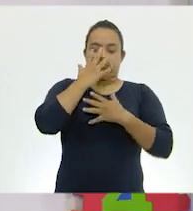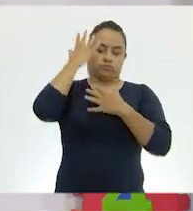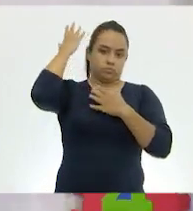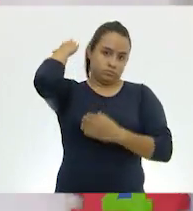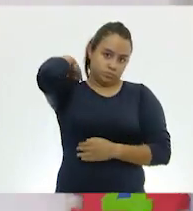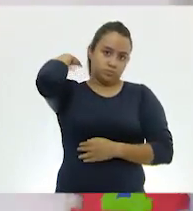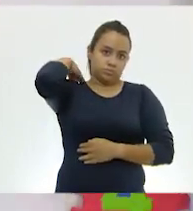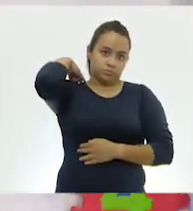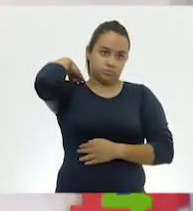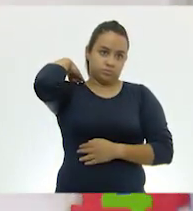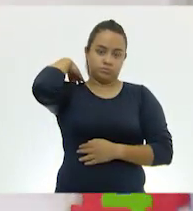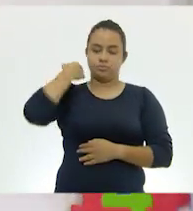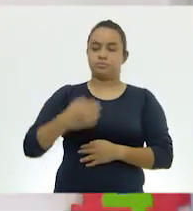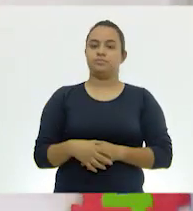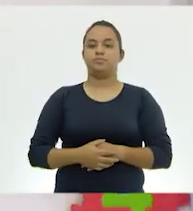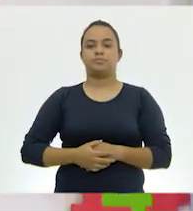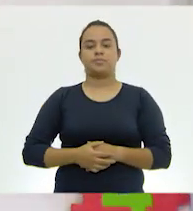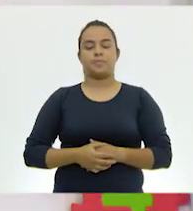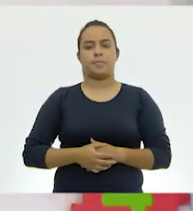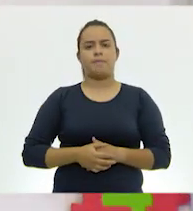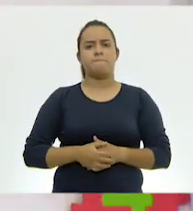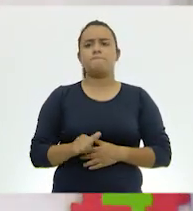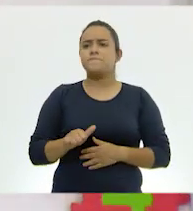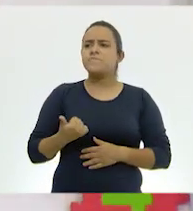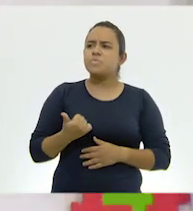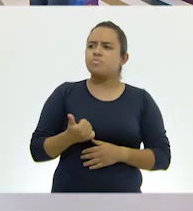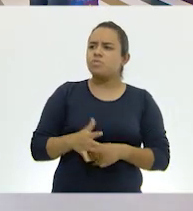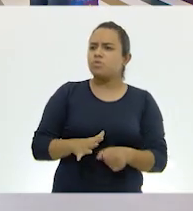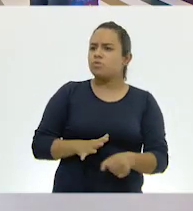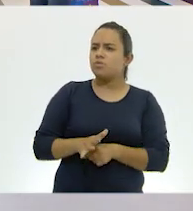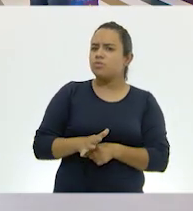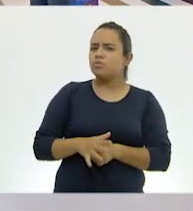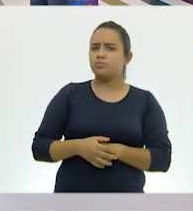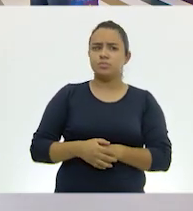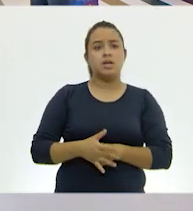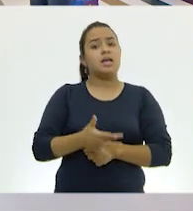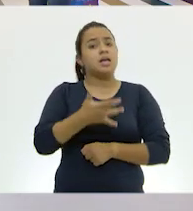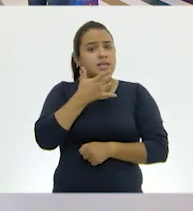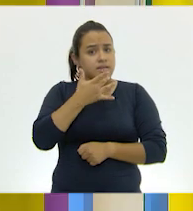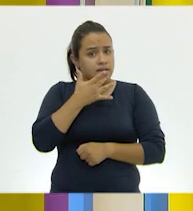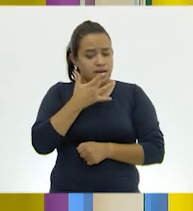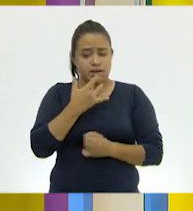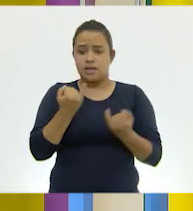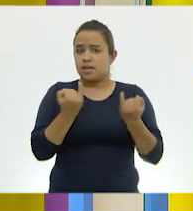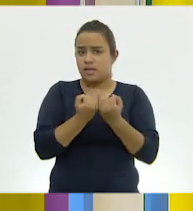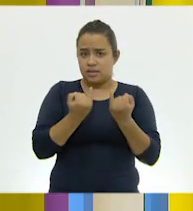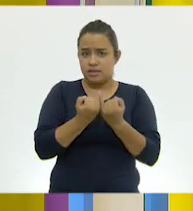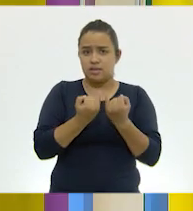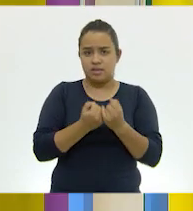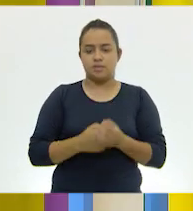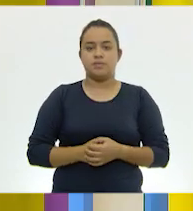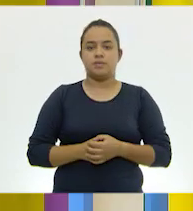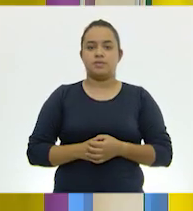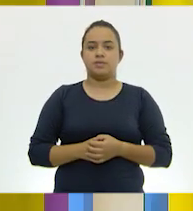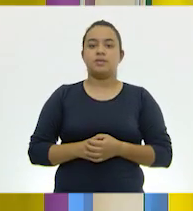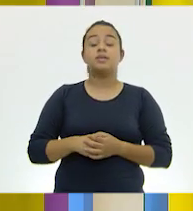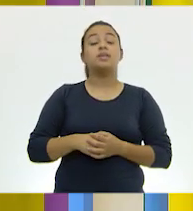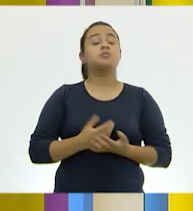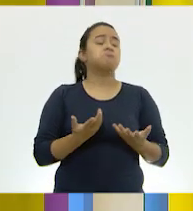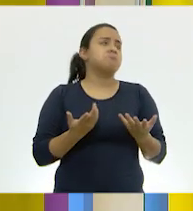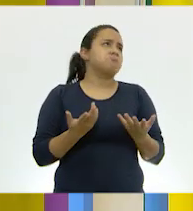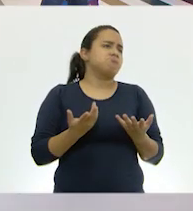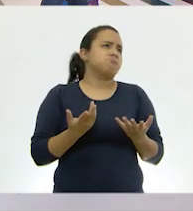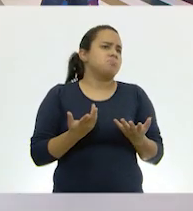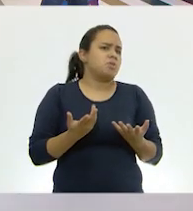Ajá. ¿Y algún otro? La rana también. Ok. La rana. Ah, y